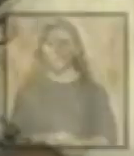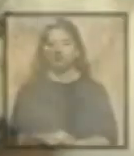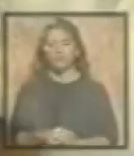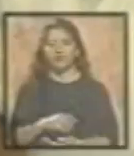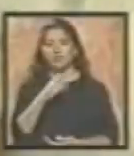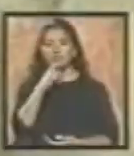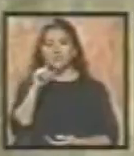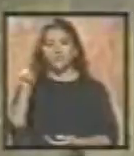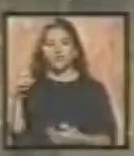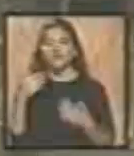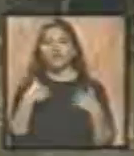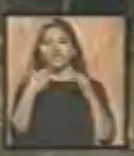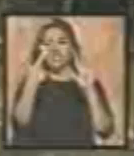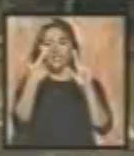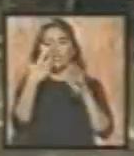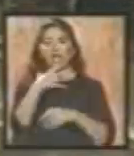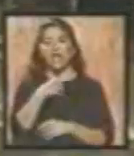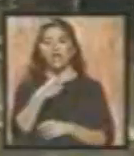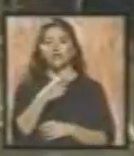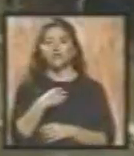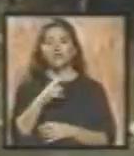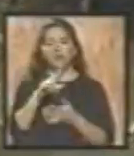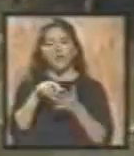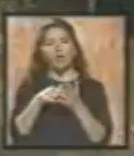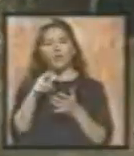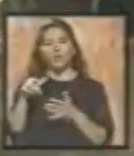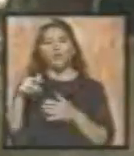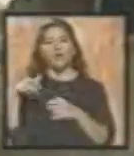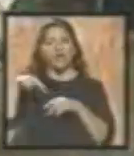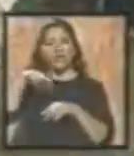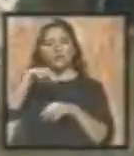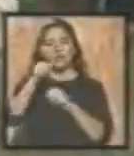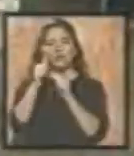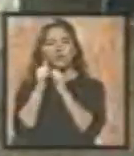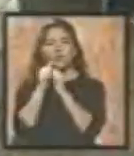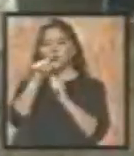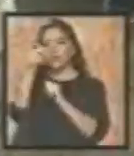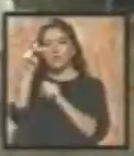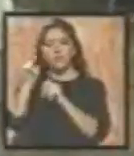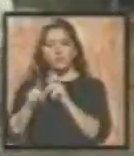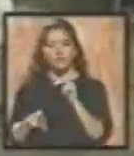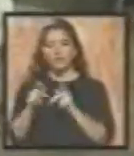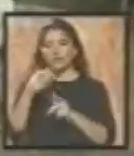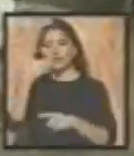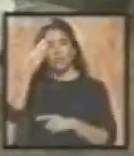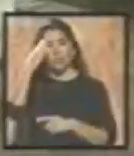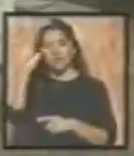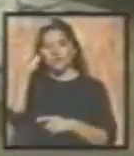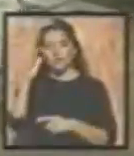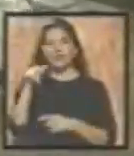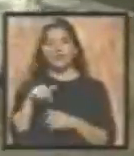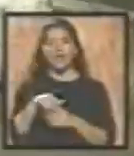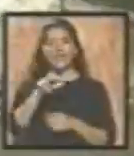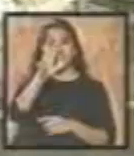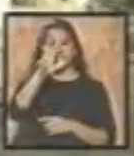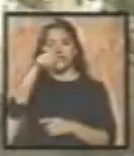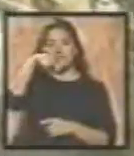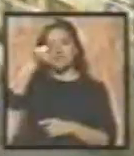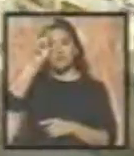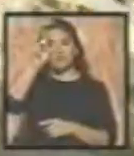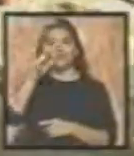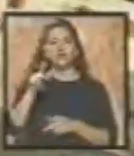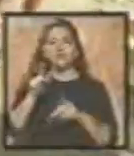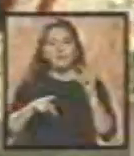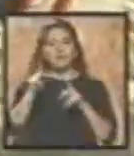Milagros tiene siete años, aún camina del brazo que la guía, aún no sabe que hay cerca de tres millones de